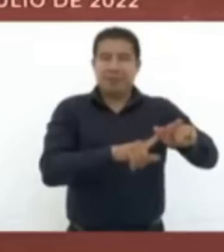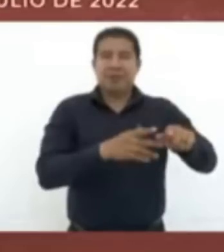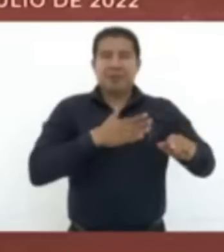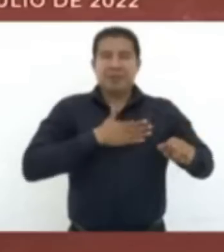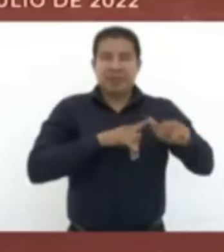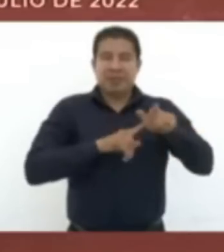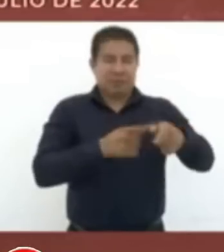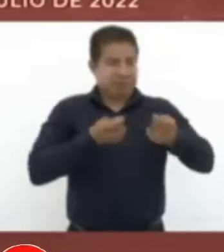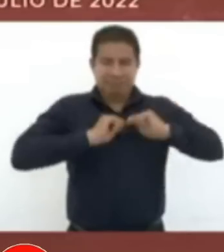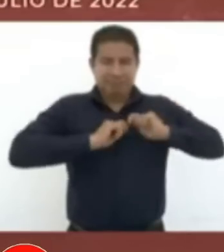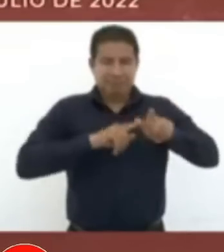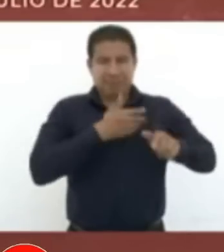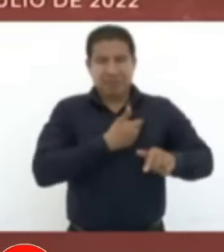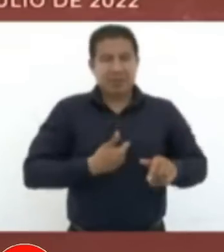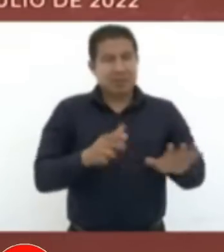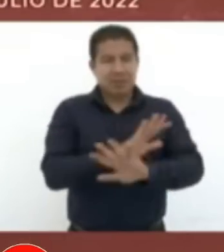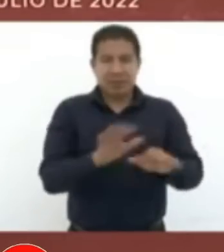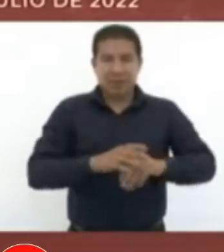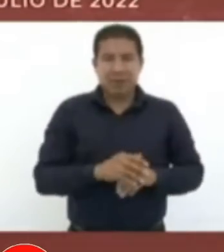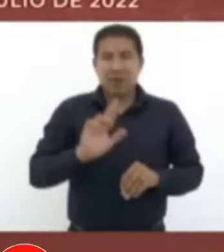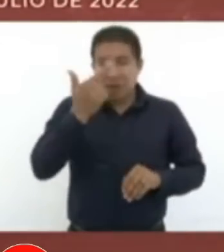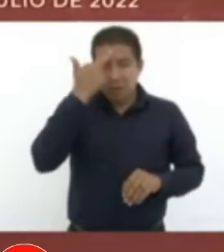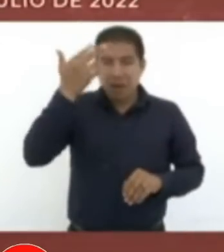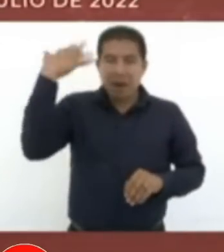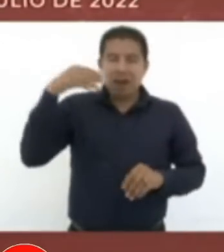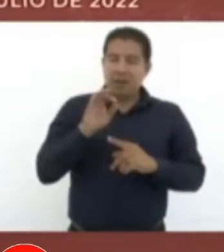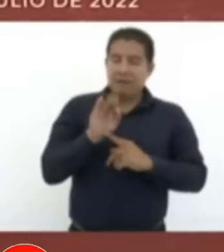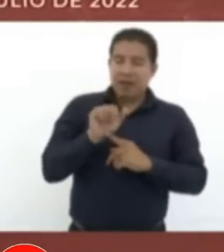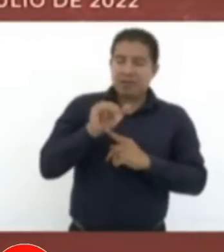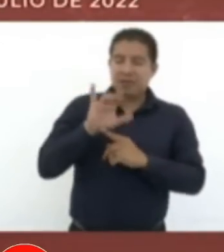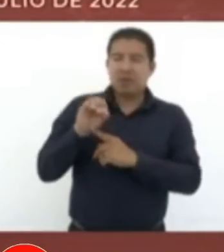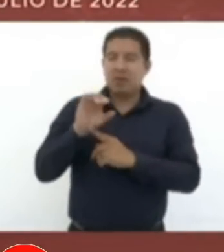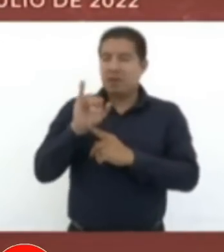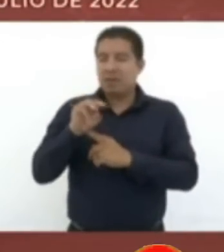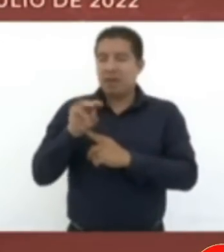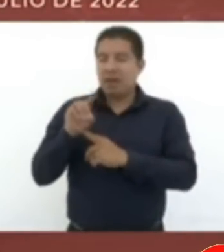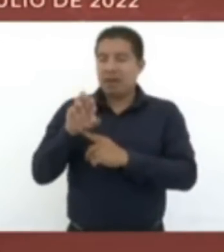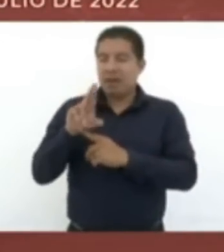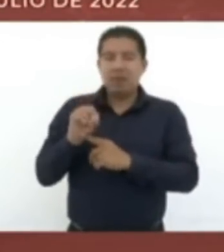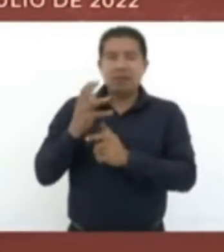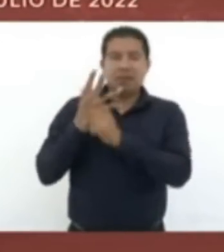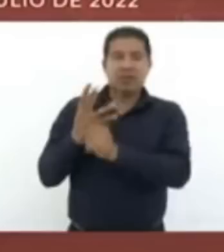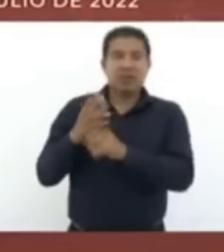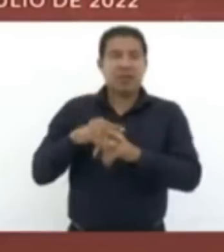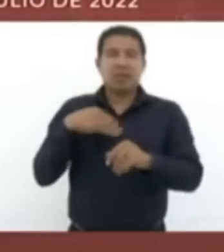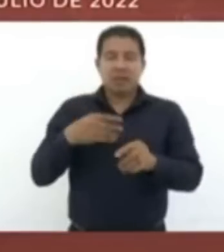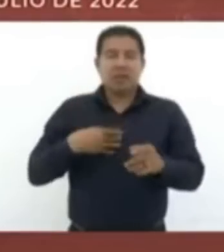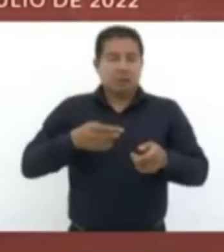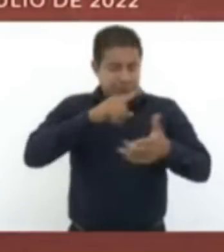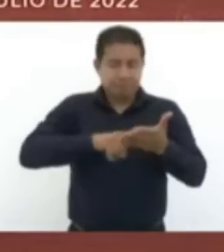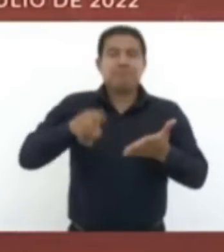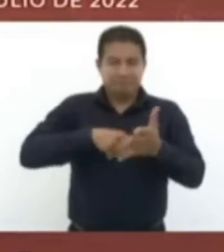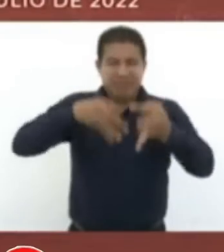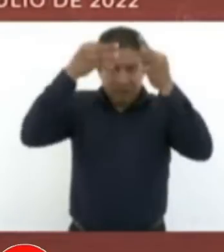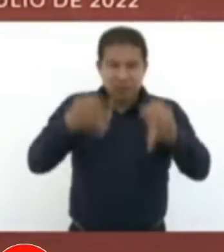Acuérdense lo que decía el apóstol de la democracia, Francisco I. Madero, sufragio efectivo, no reelección.